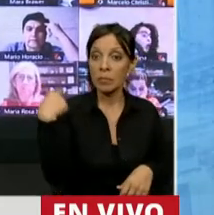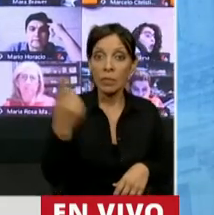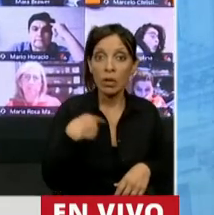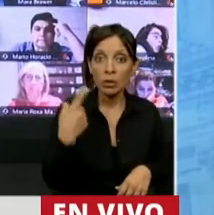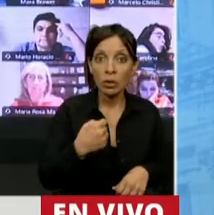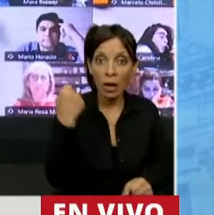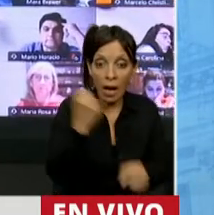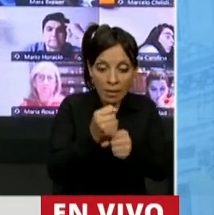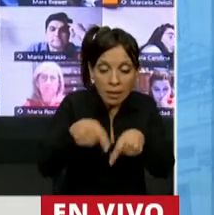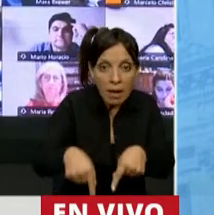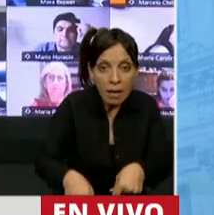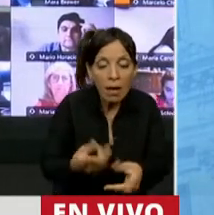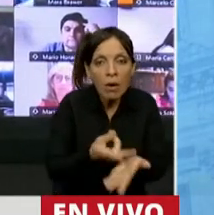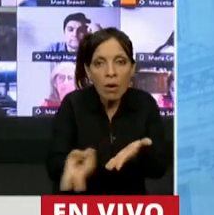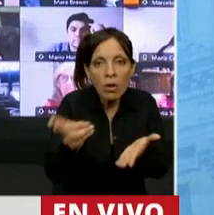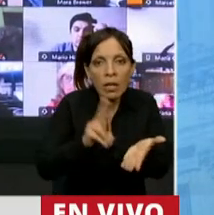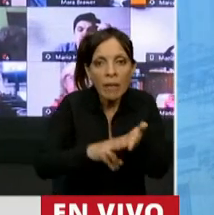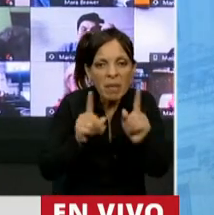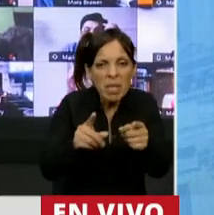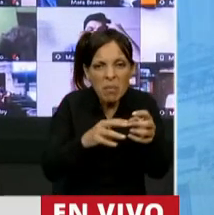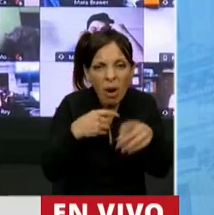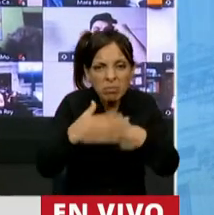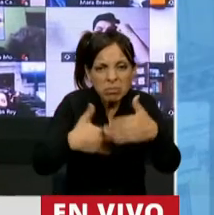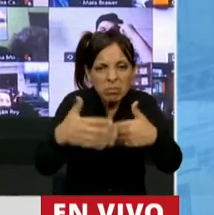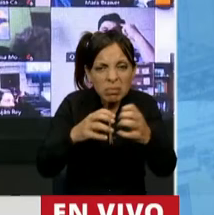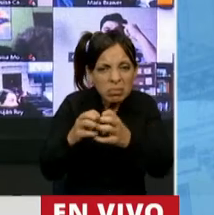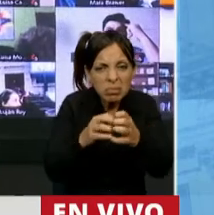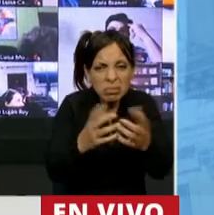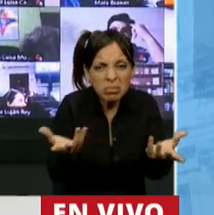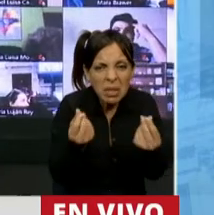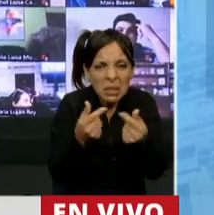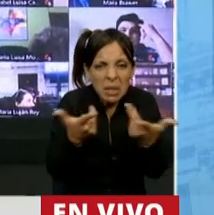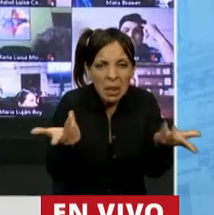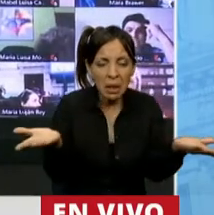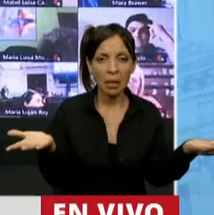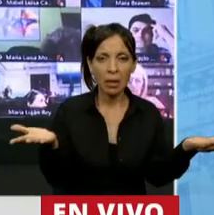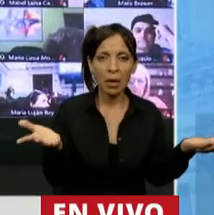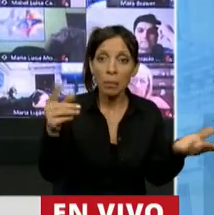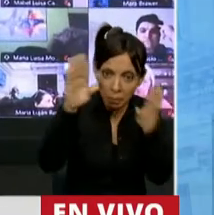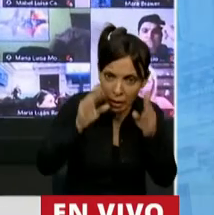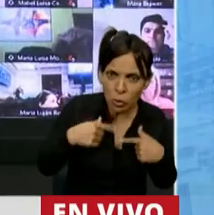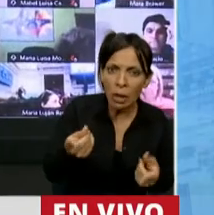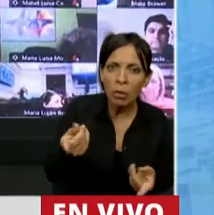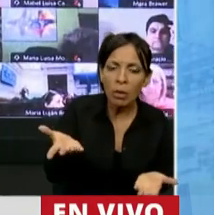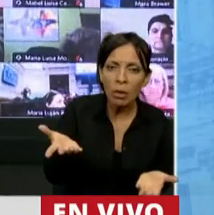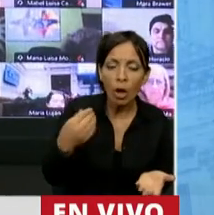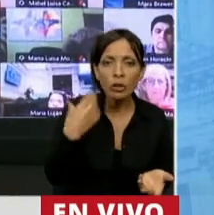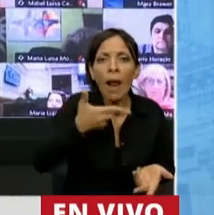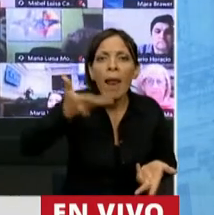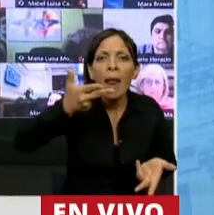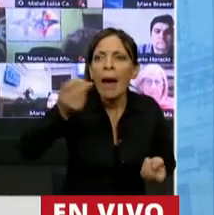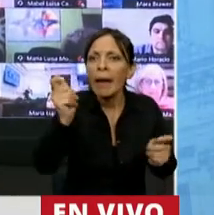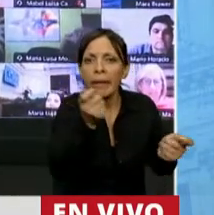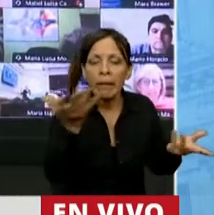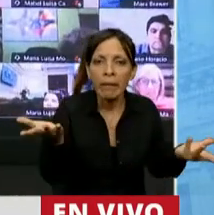llegado nuevamente a este sin sentido en la Cámara de Diputados de la Nación. ¿Me está escuchando, presidente, o estoy hablando